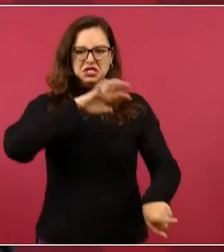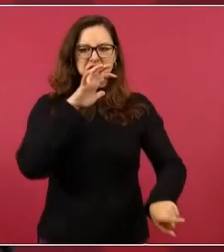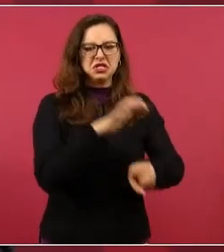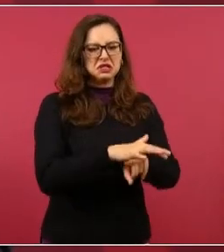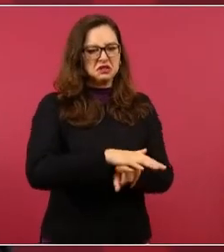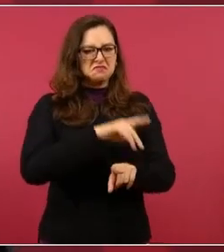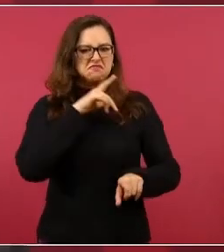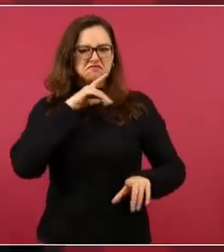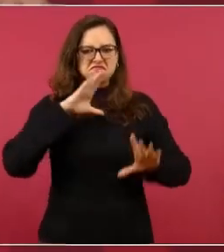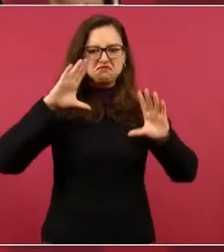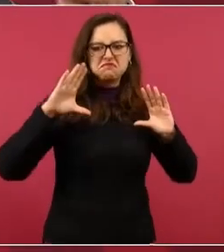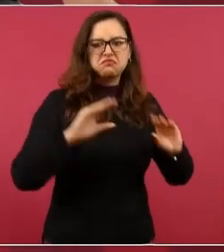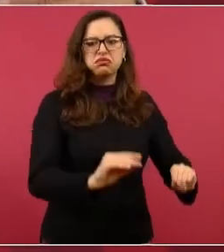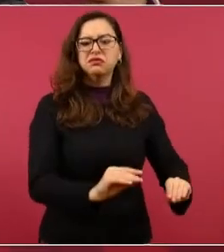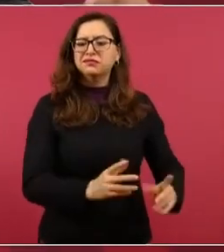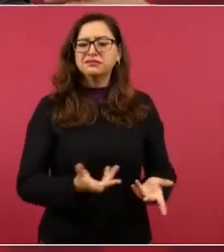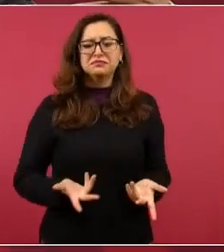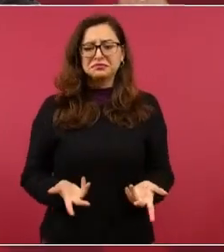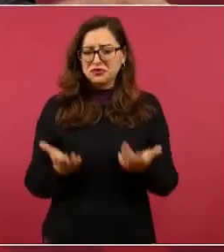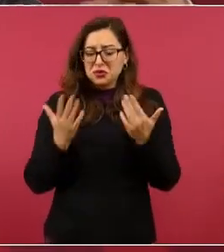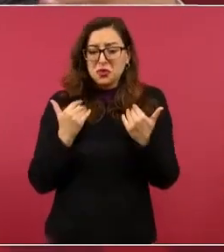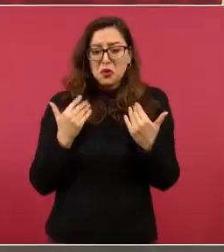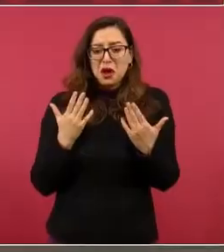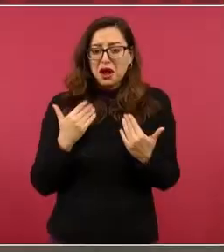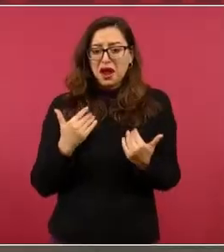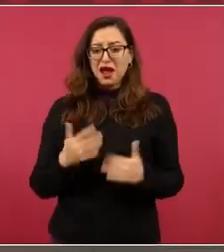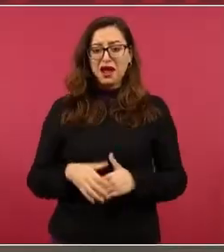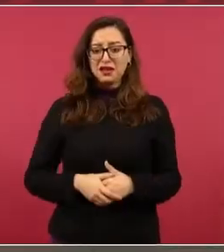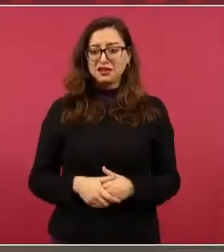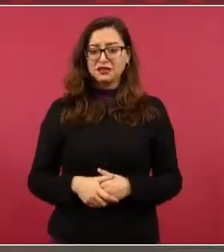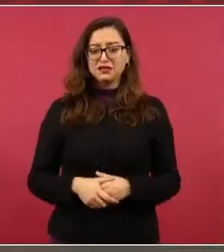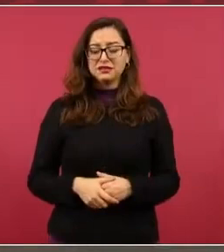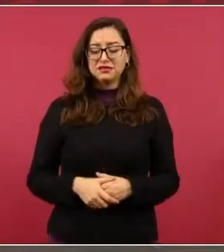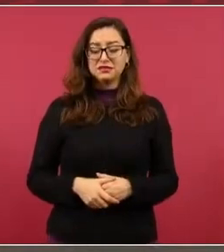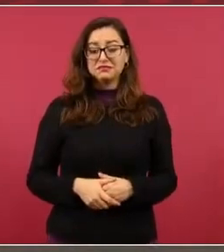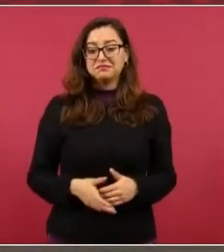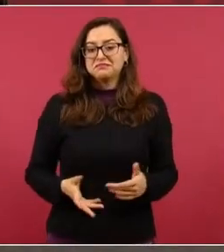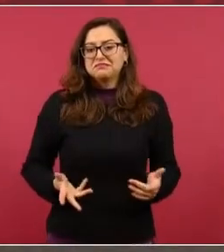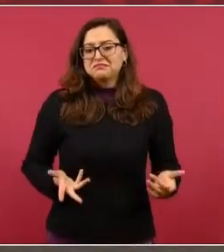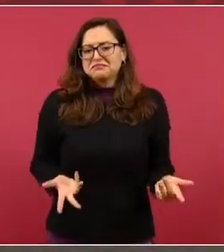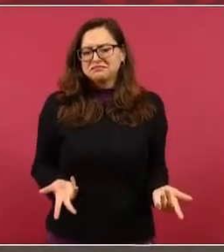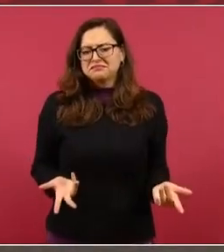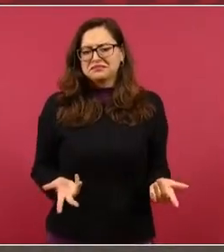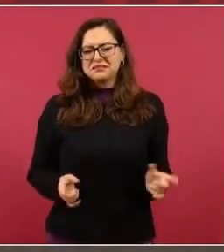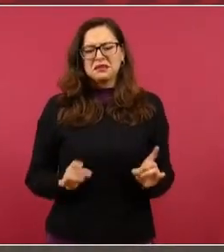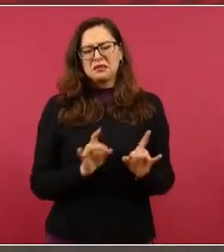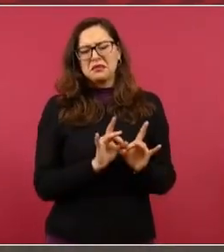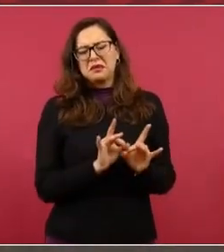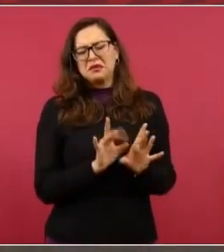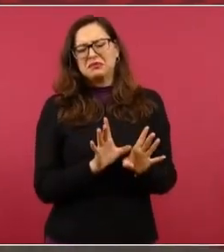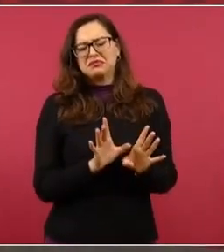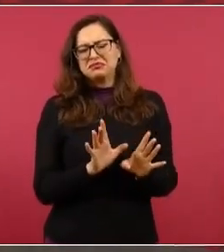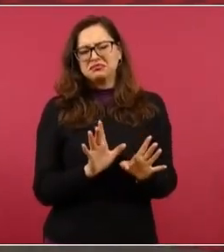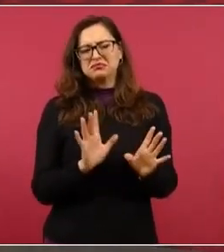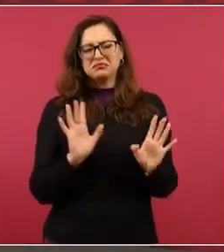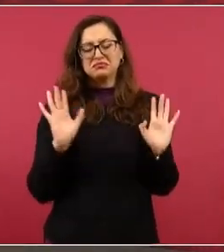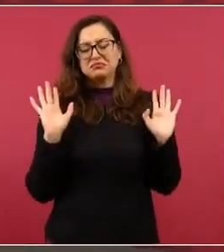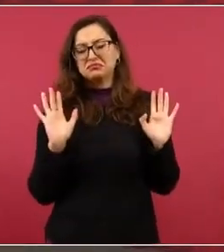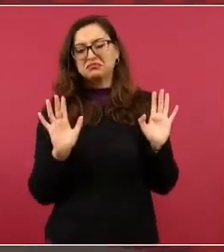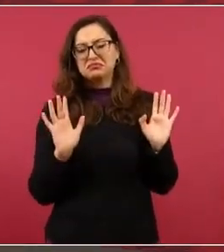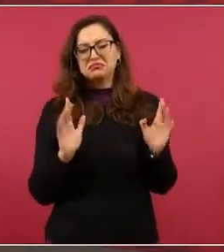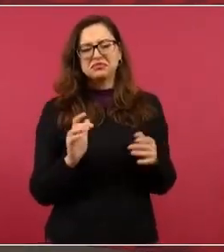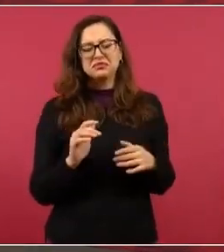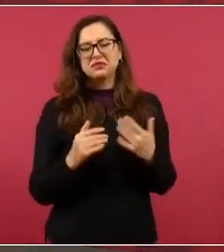Van a haber siempre provocaciones, pero se les